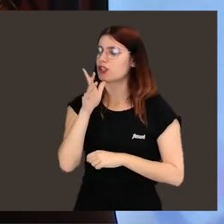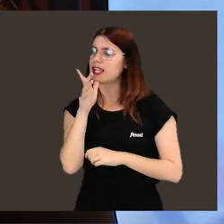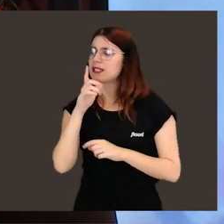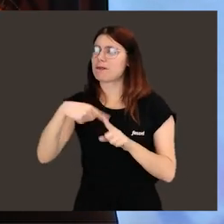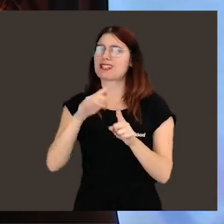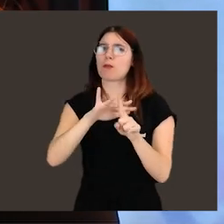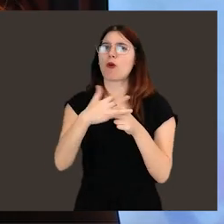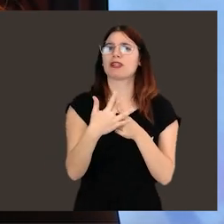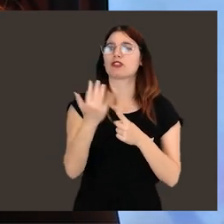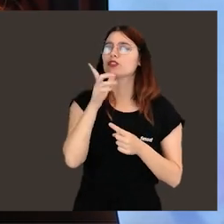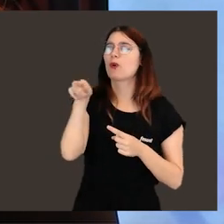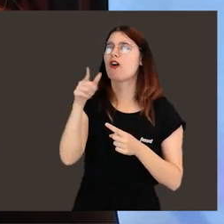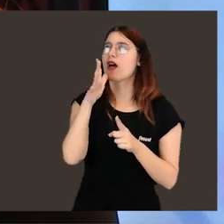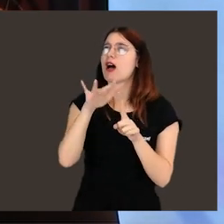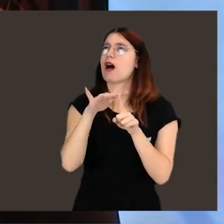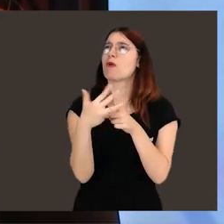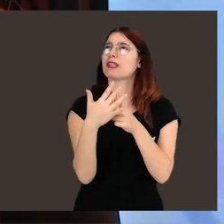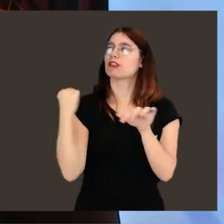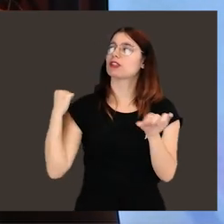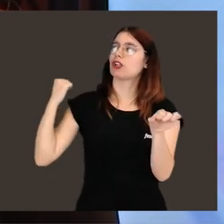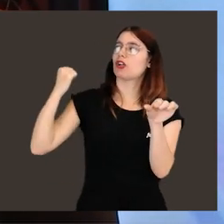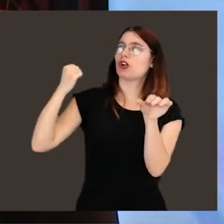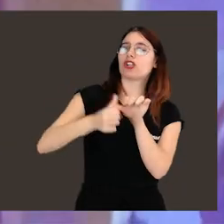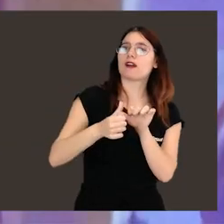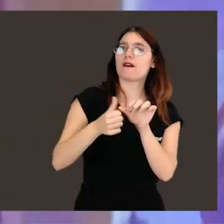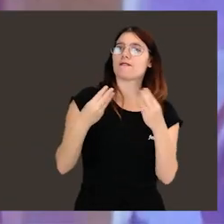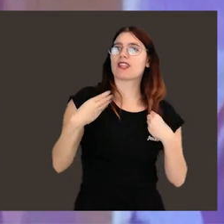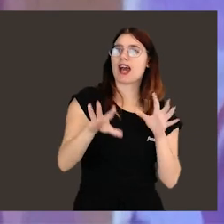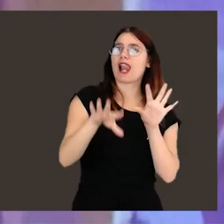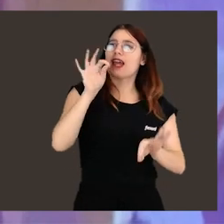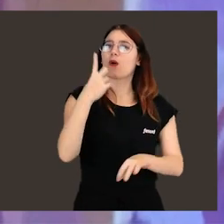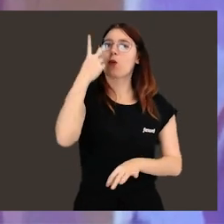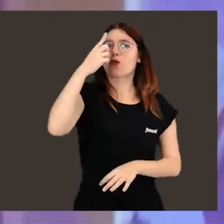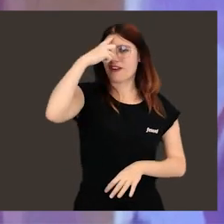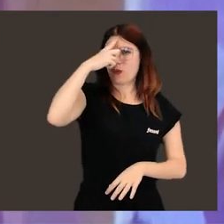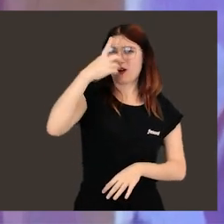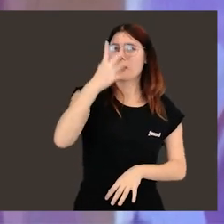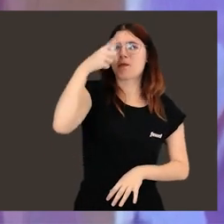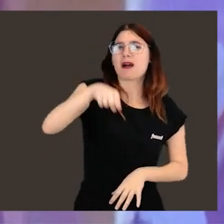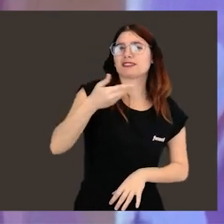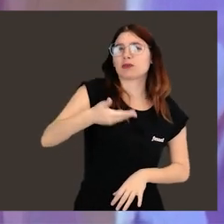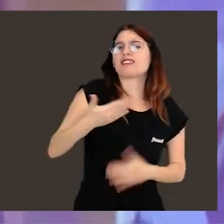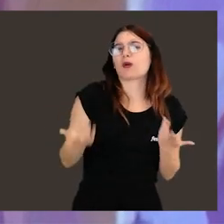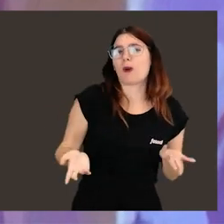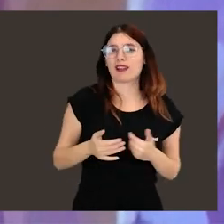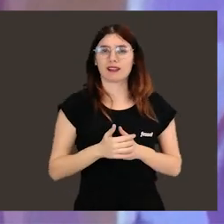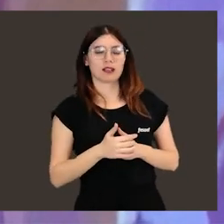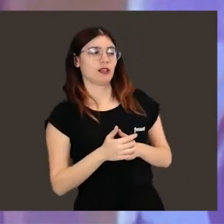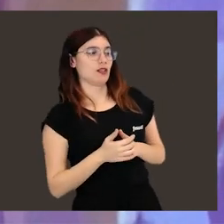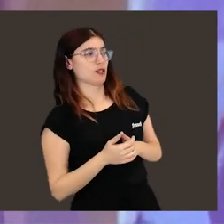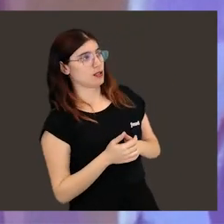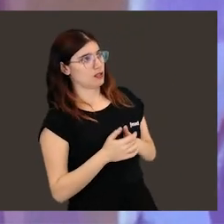momentos, Sara, ¿con qué momento te quedas de tu trayectoria hasta ahora? Que tengas un recuerdo especial